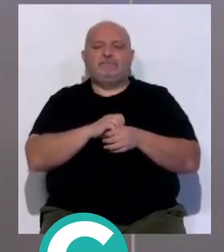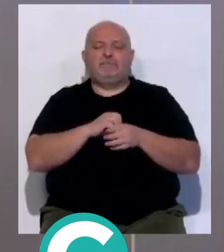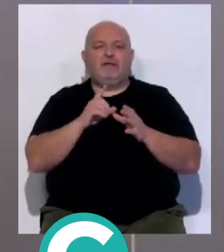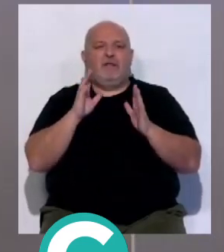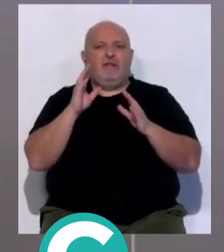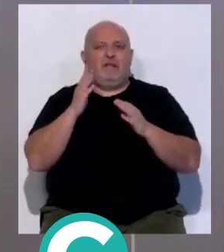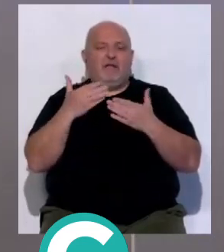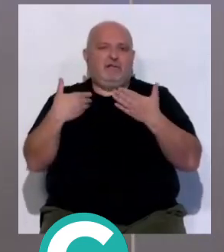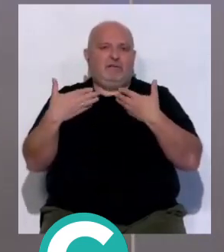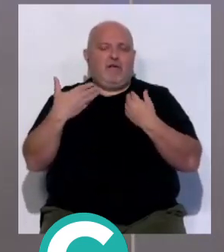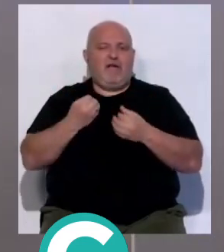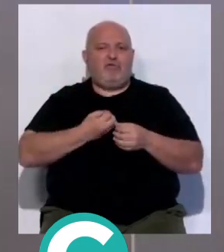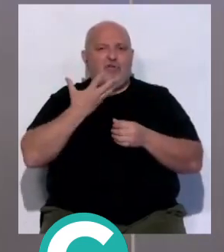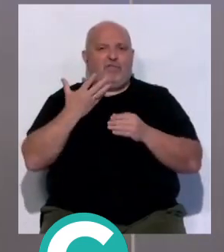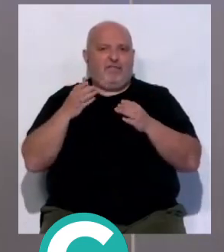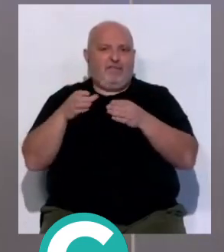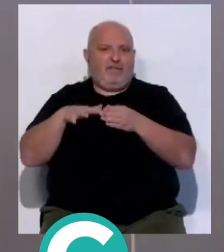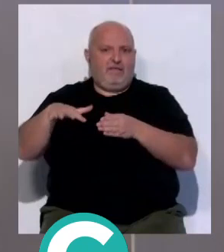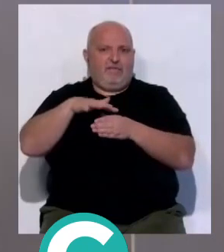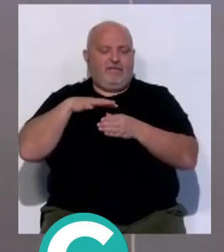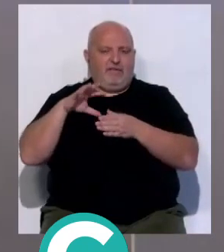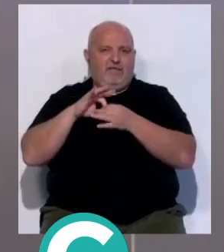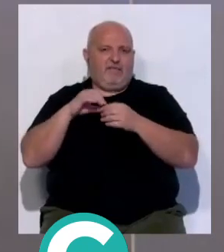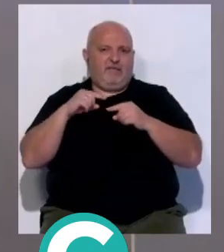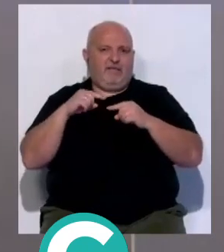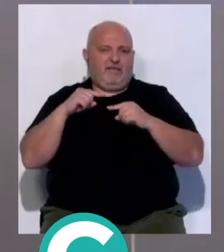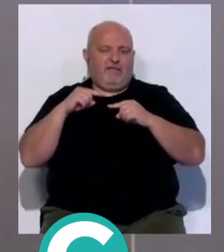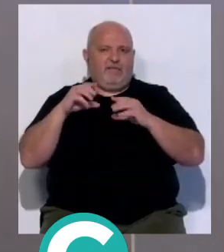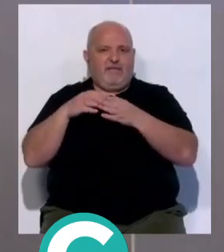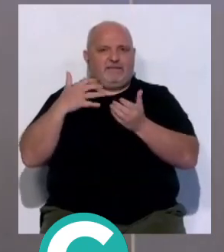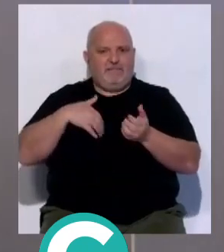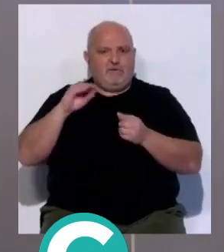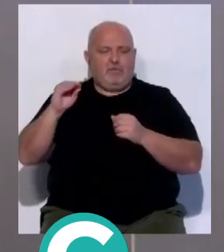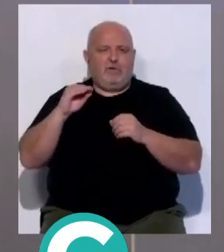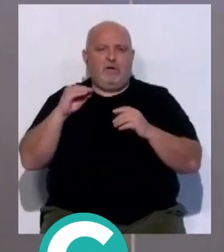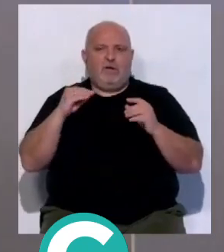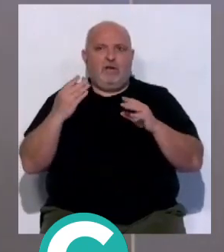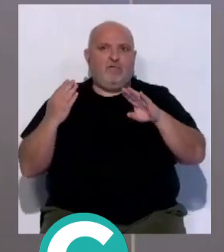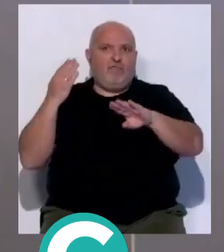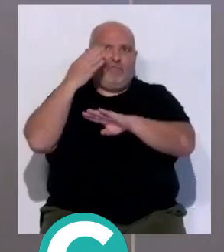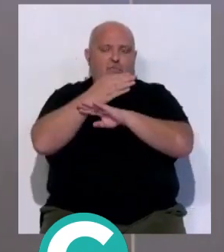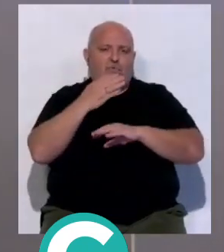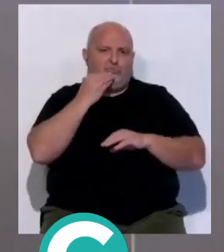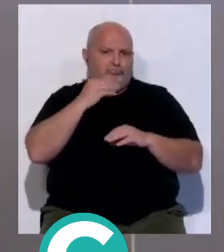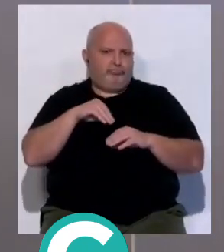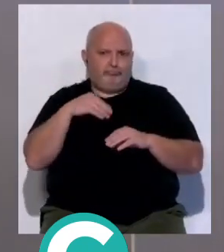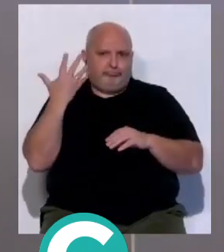tratamiento que tuvo la afición y todo lo que es la directiva del Sevilla en el partido de ida fue